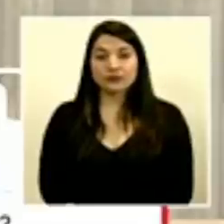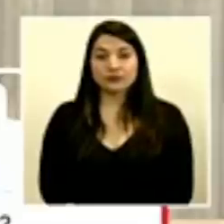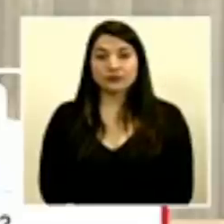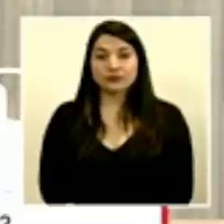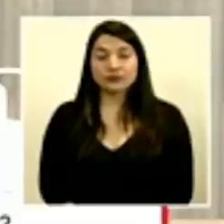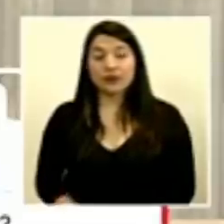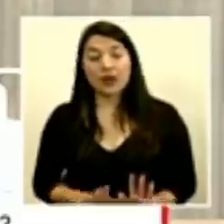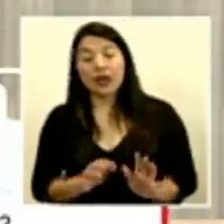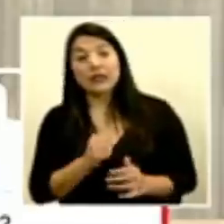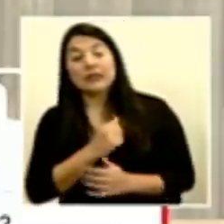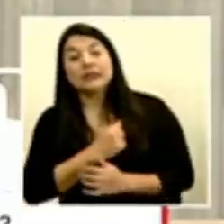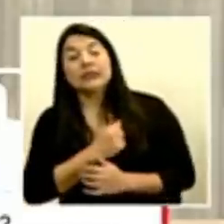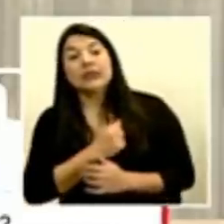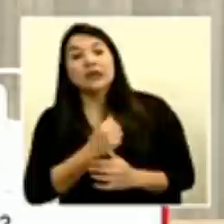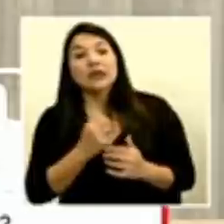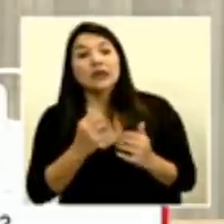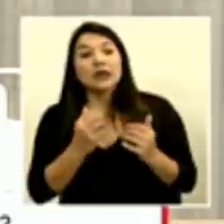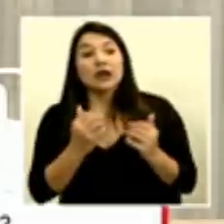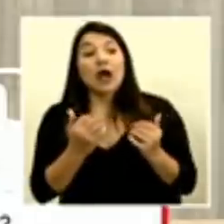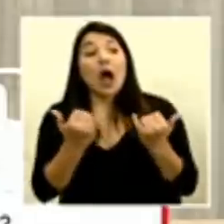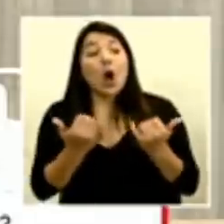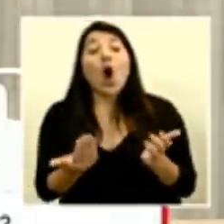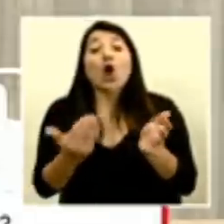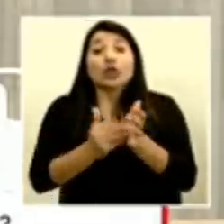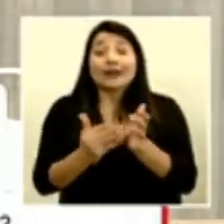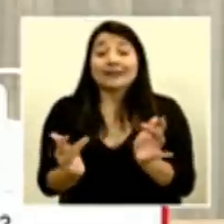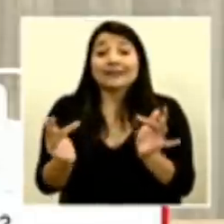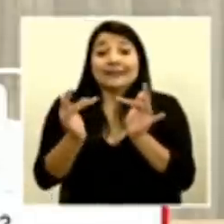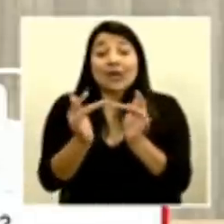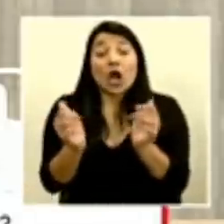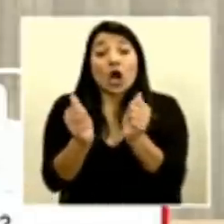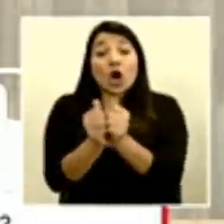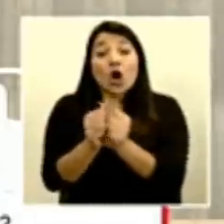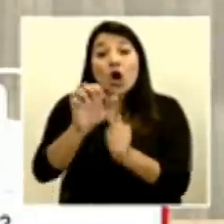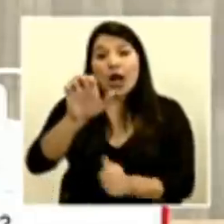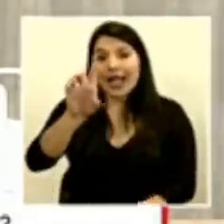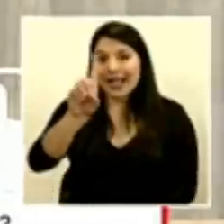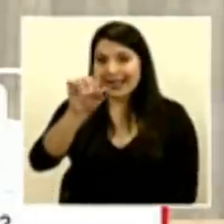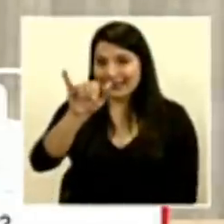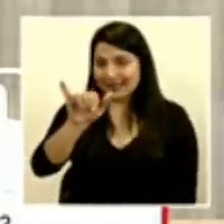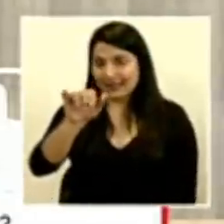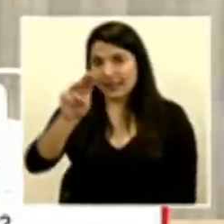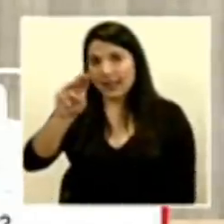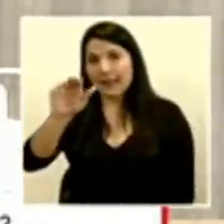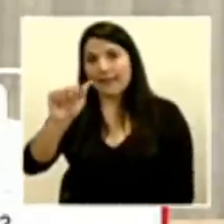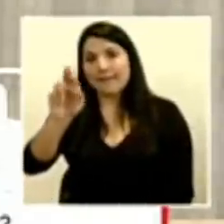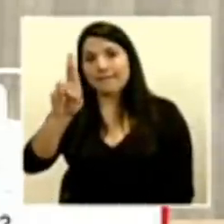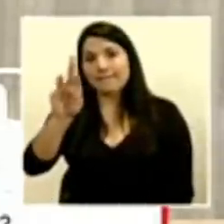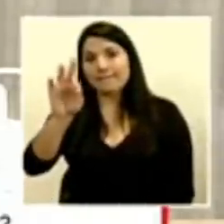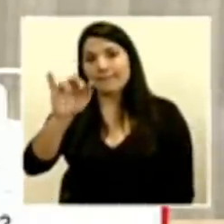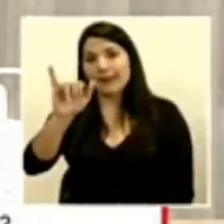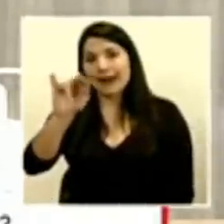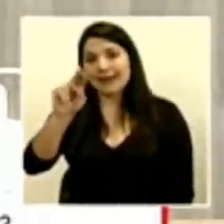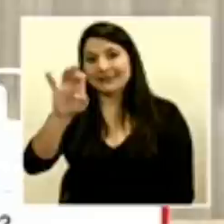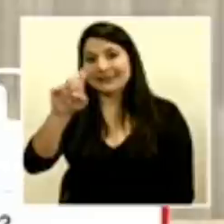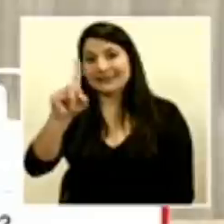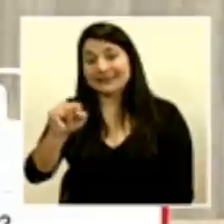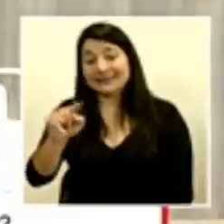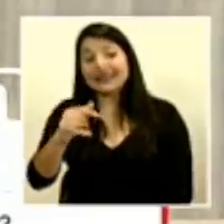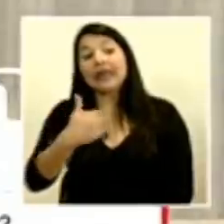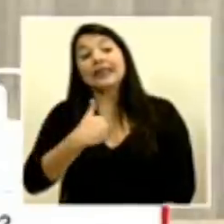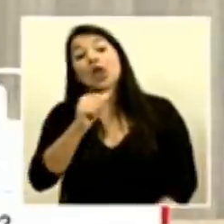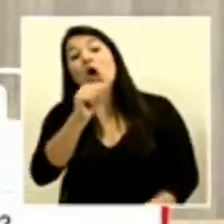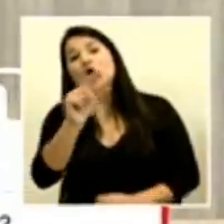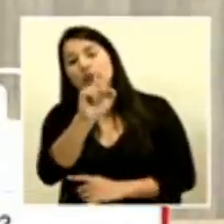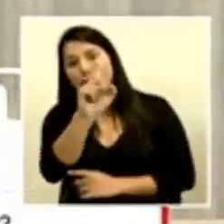Más bien, volvemos a conectarnos nuevamente con don Edith Martínez, que tiene una repregunta para el doctor Salas.